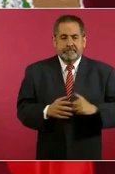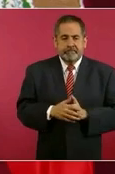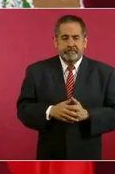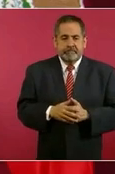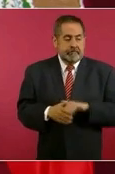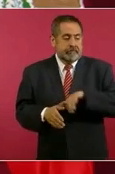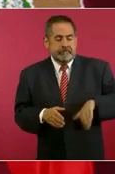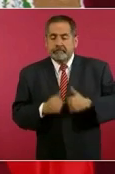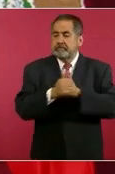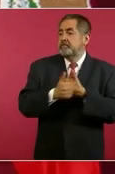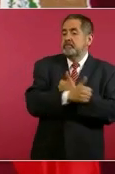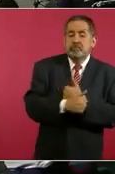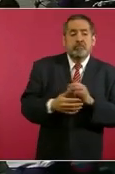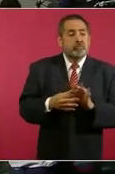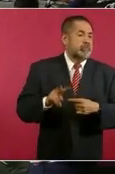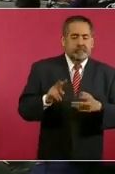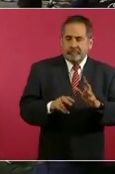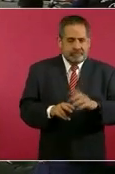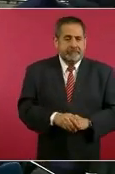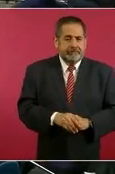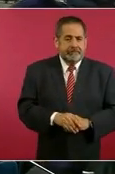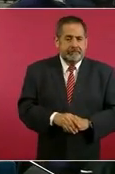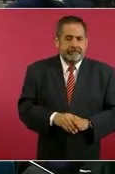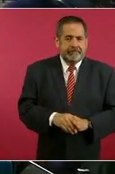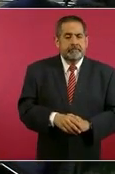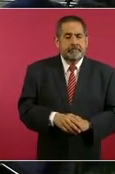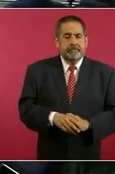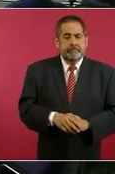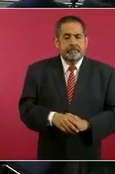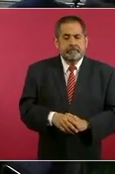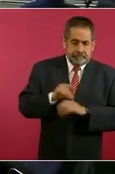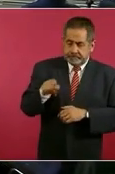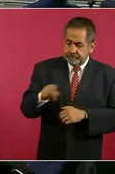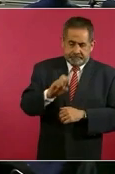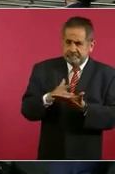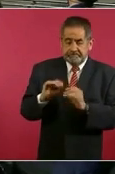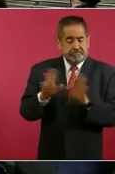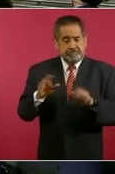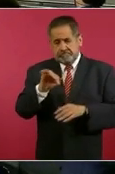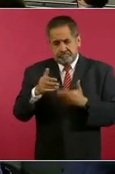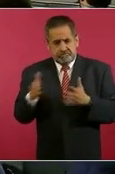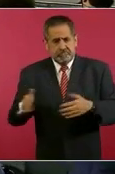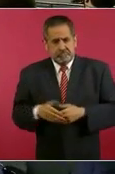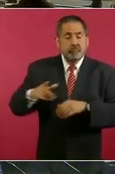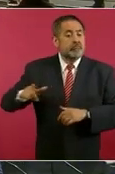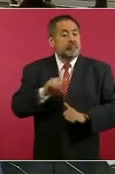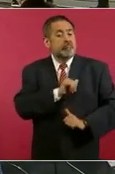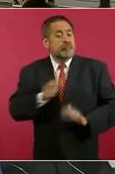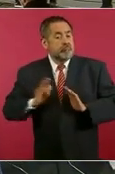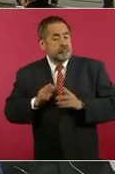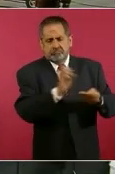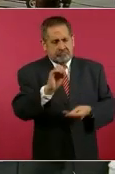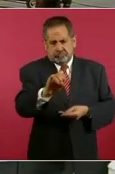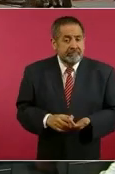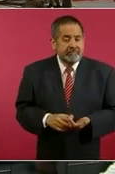encubrir y no decir la verdad. Pero está en el informe. Y el ejército, claro que está ayudando y entregando información. Y no solo